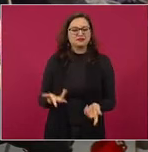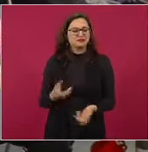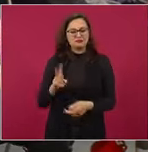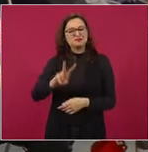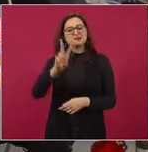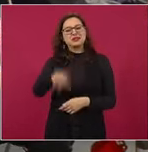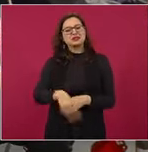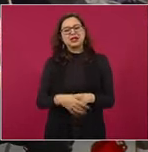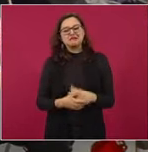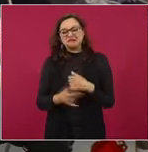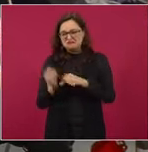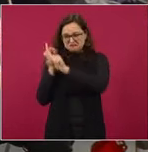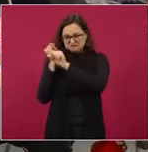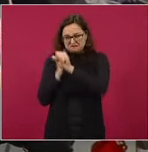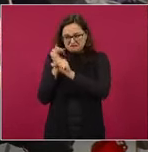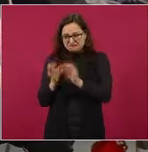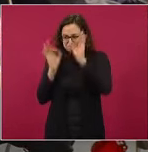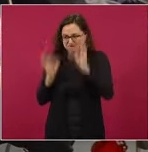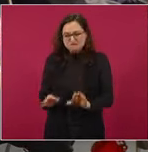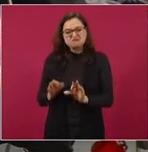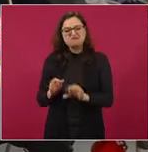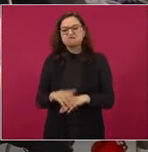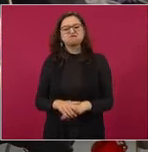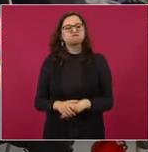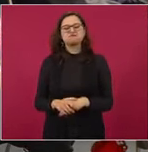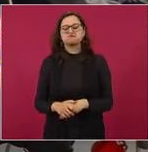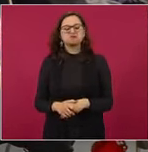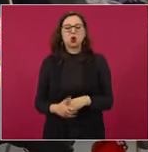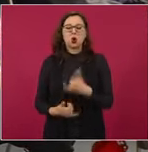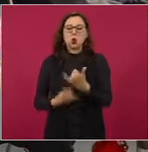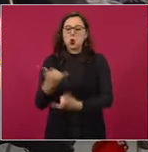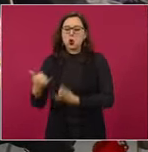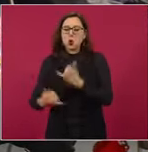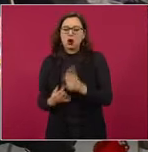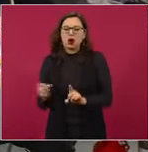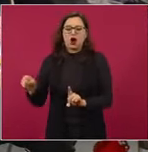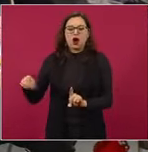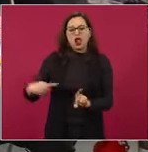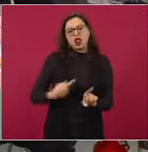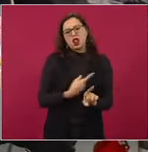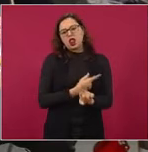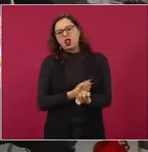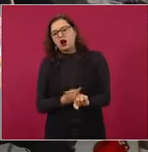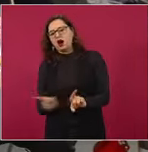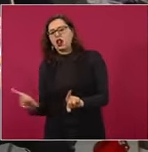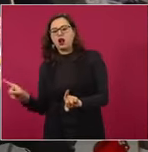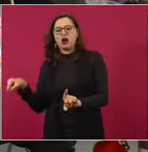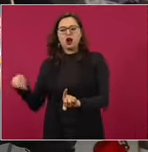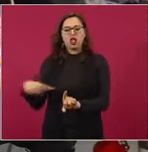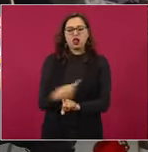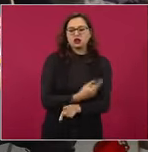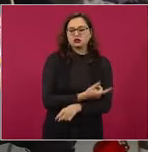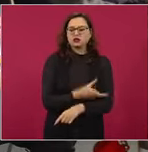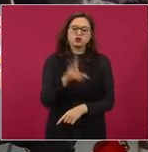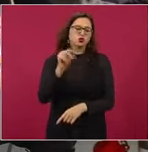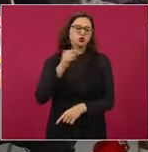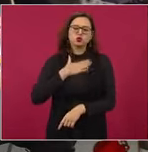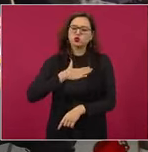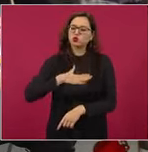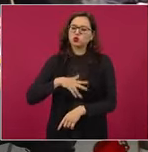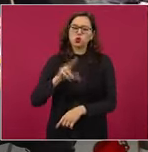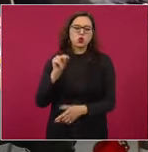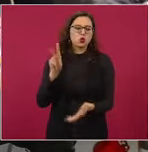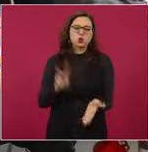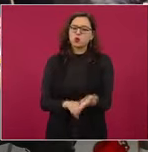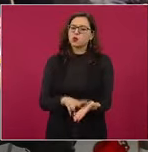con la investigación, están queriendo tergiversar todo y creo que no es válido en estos momentos